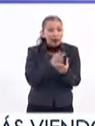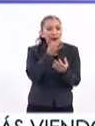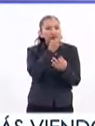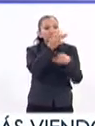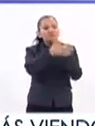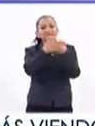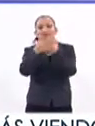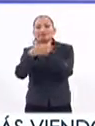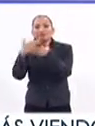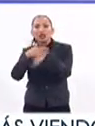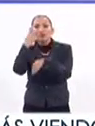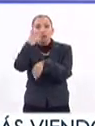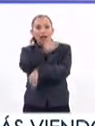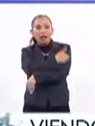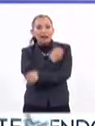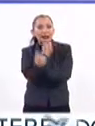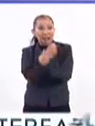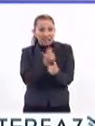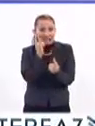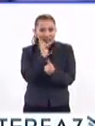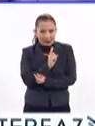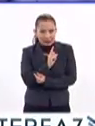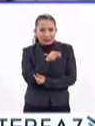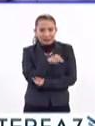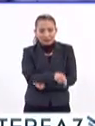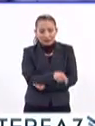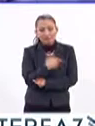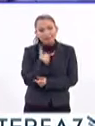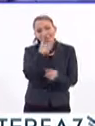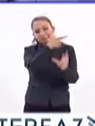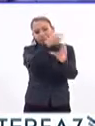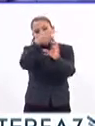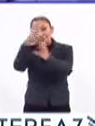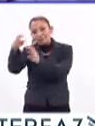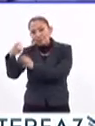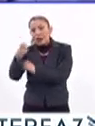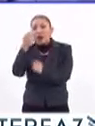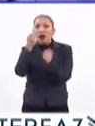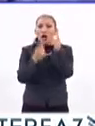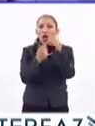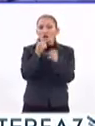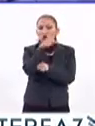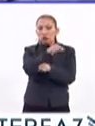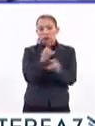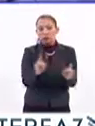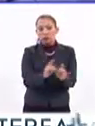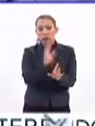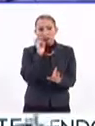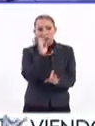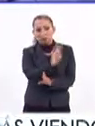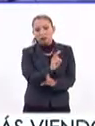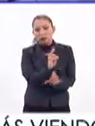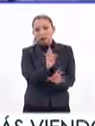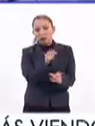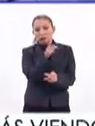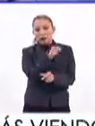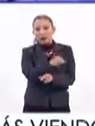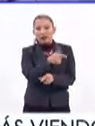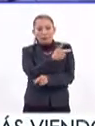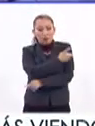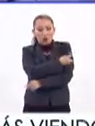campaña de vacunación en niñas, como bien mencionas. En algunos casos, estas